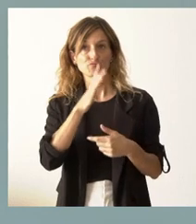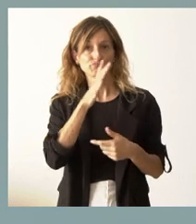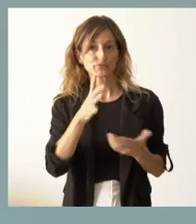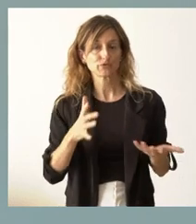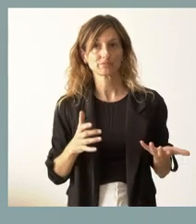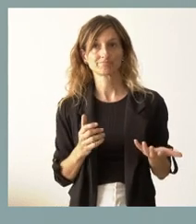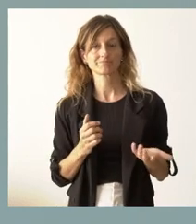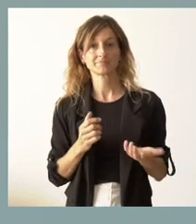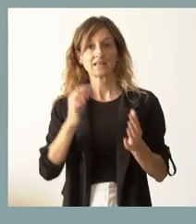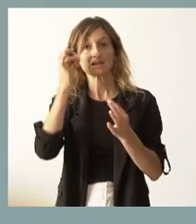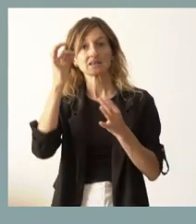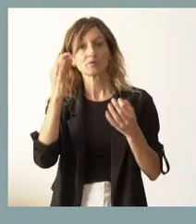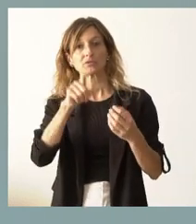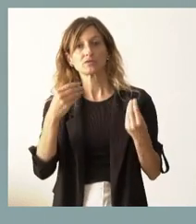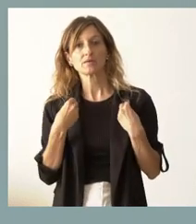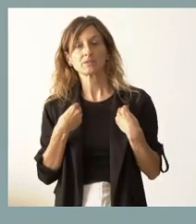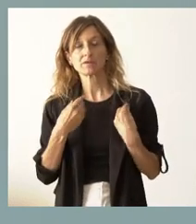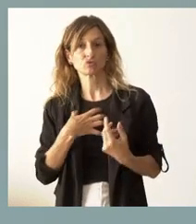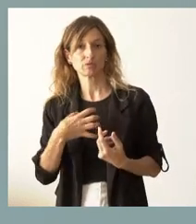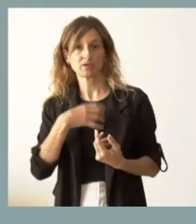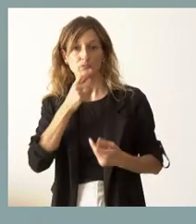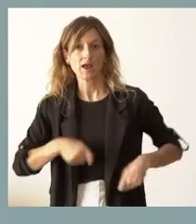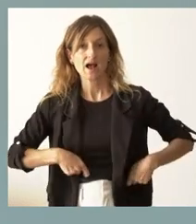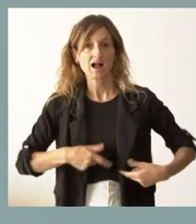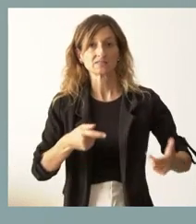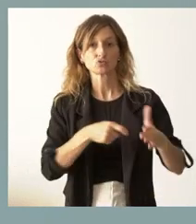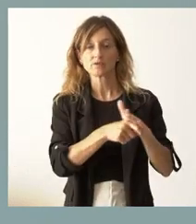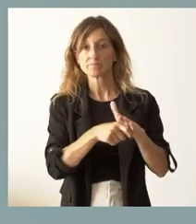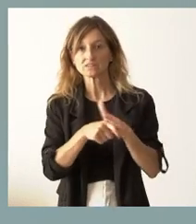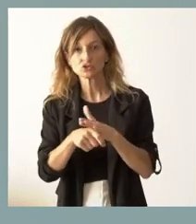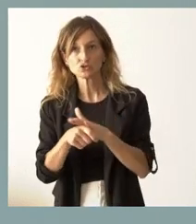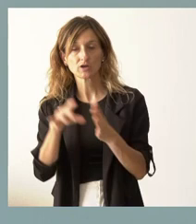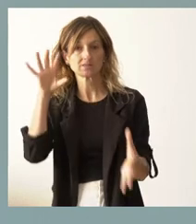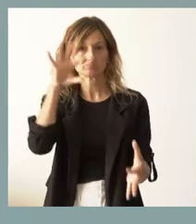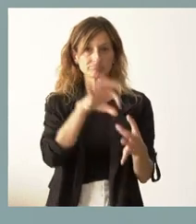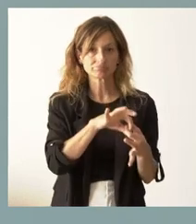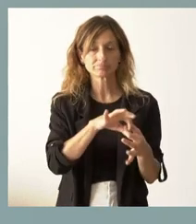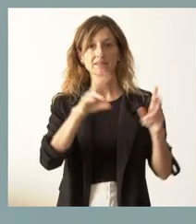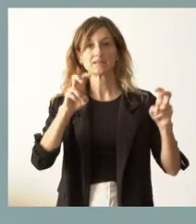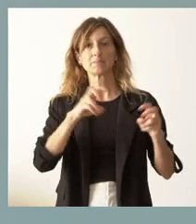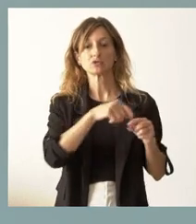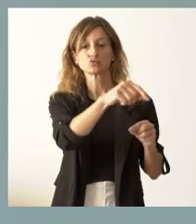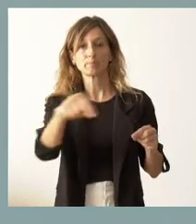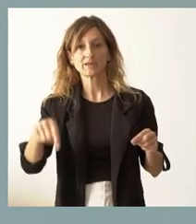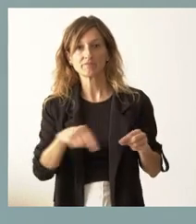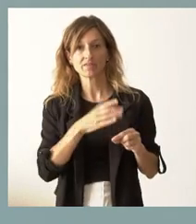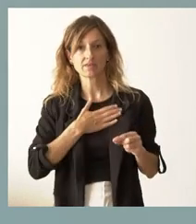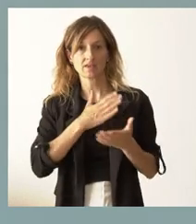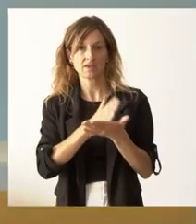por el criterio de población cuando hay muchos gastos, muchas inversiones que tienen que ver fundamentalmente con la superficie de cada comunidad autónoma.